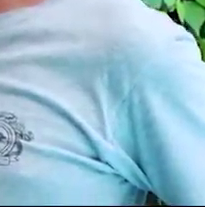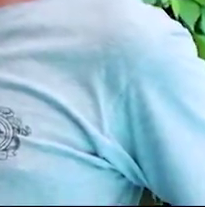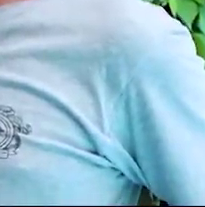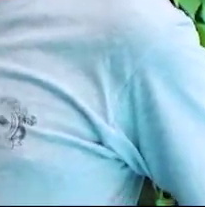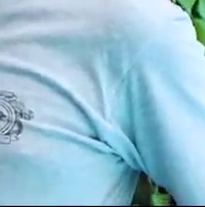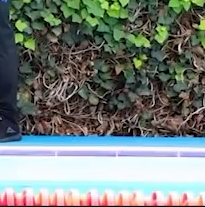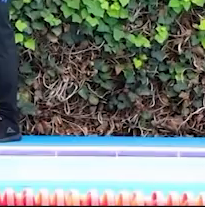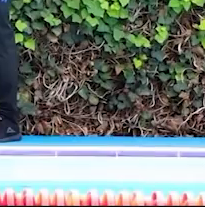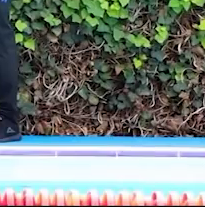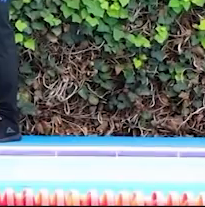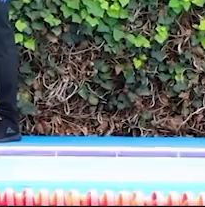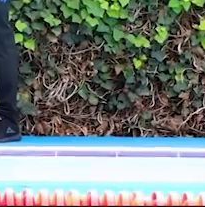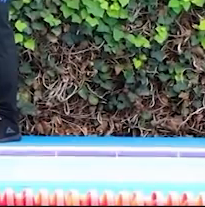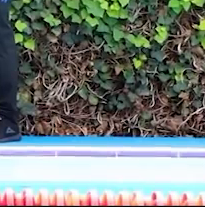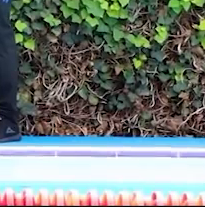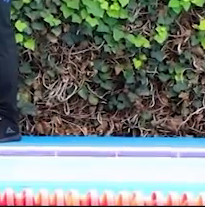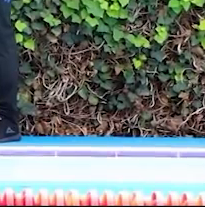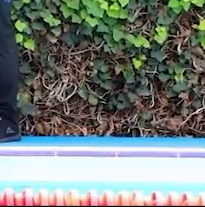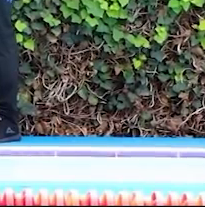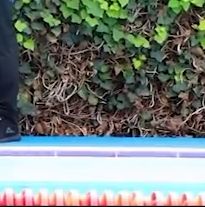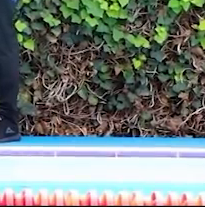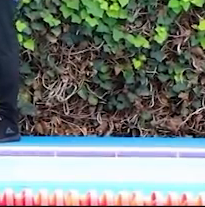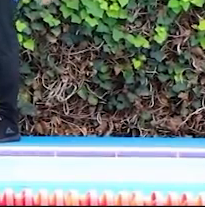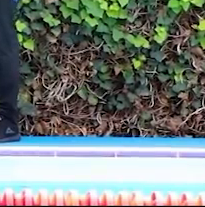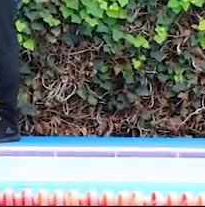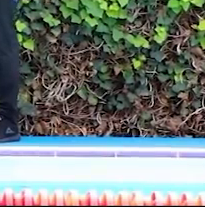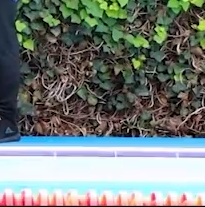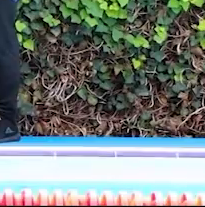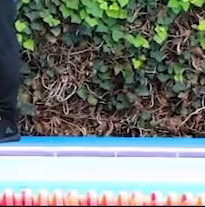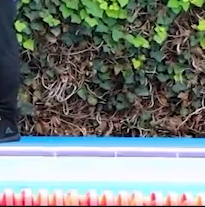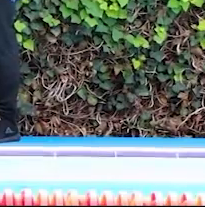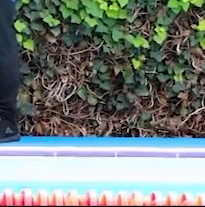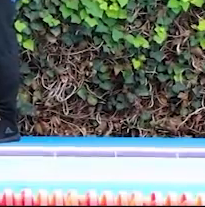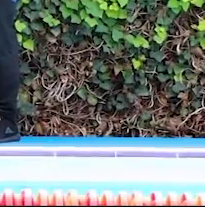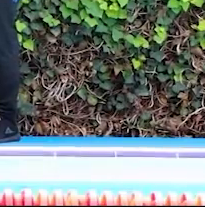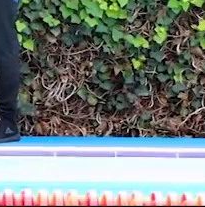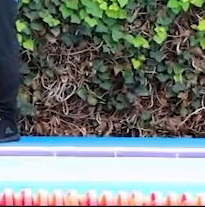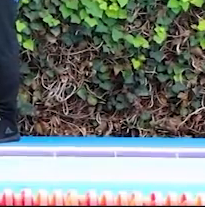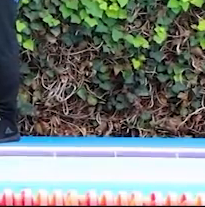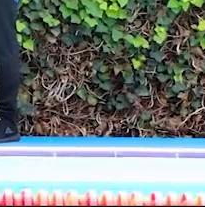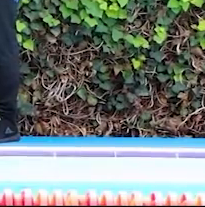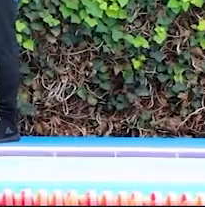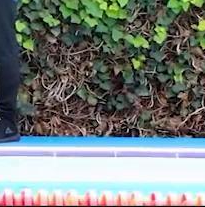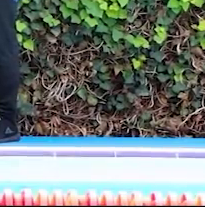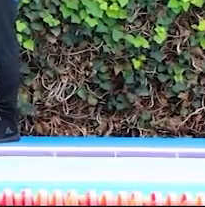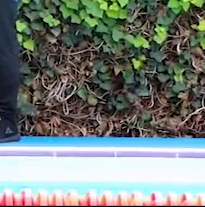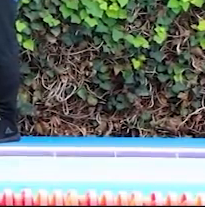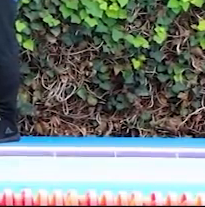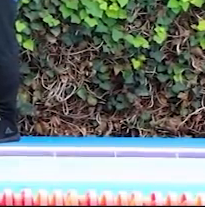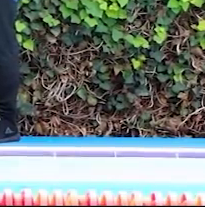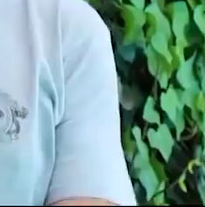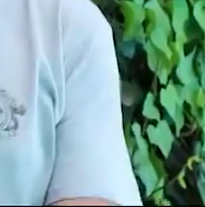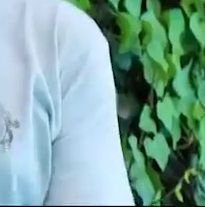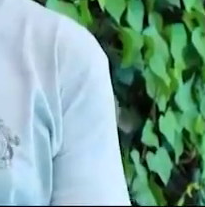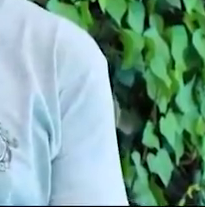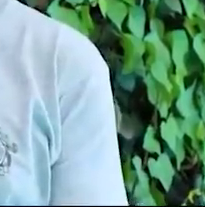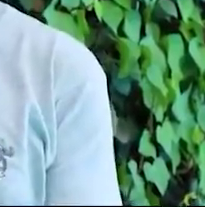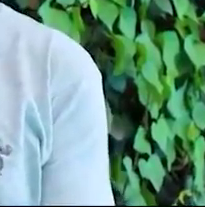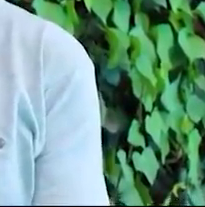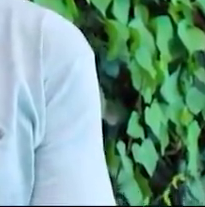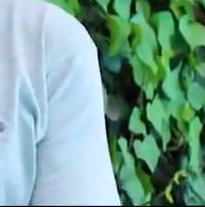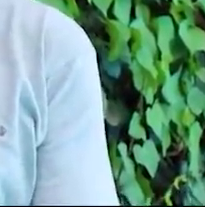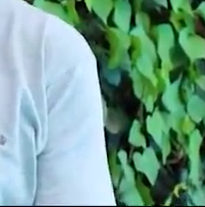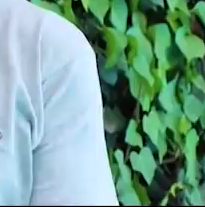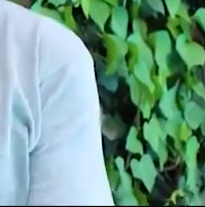en el suelo y nos vamos a estirar las piernas. que vamos a hacer es elevar una pierna 10 veces